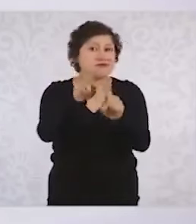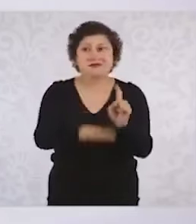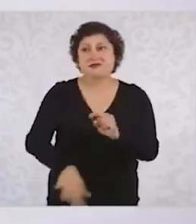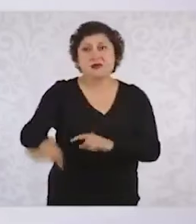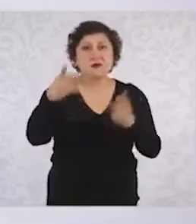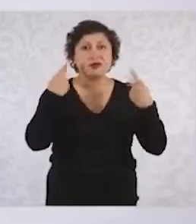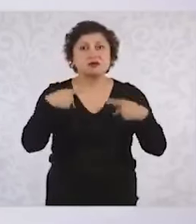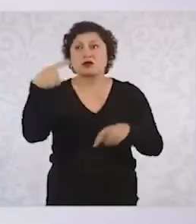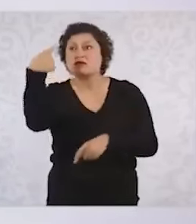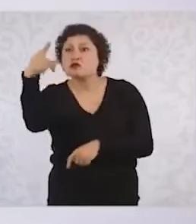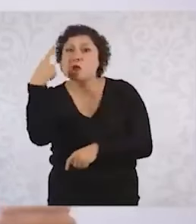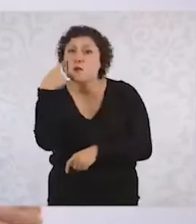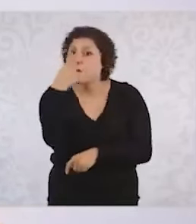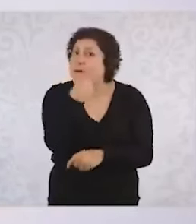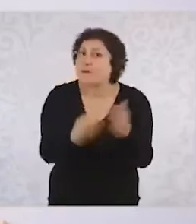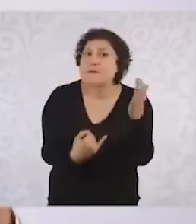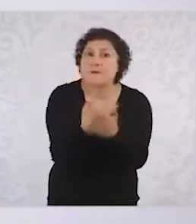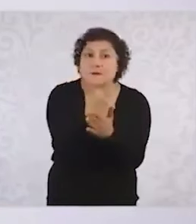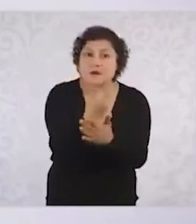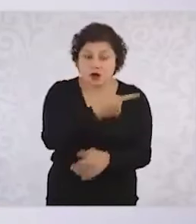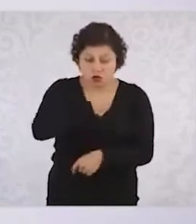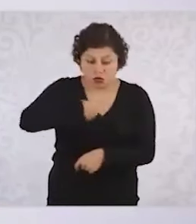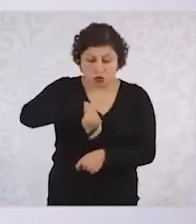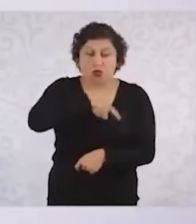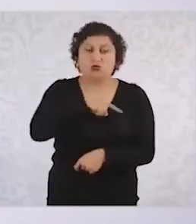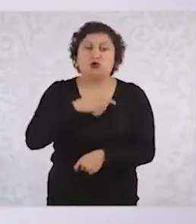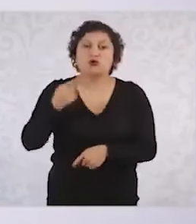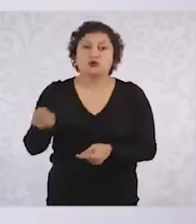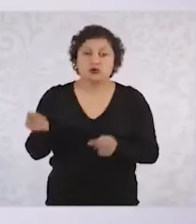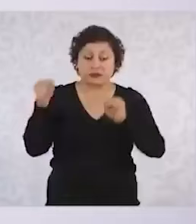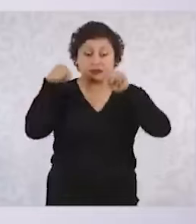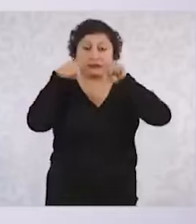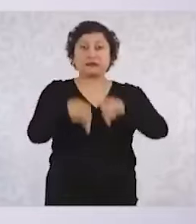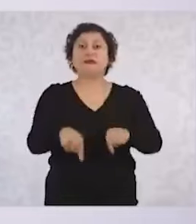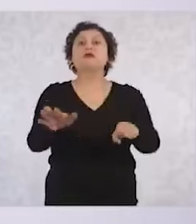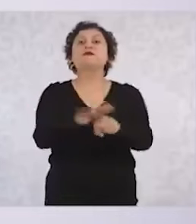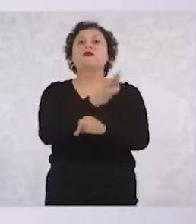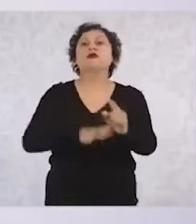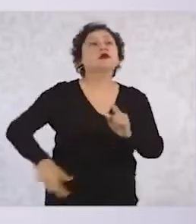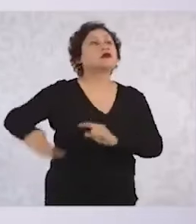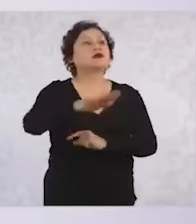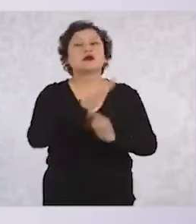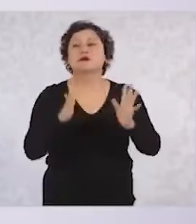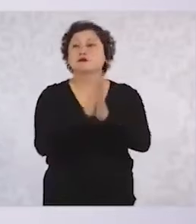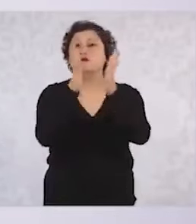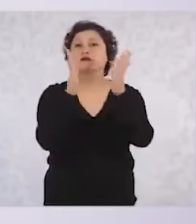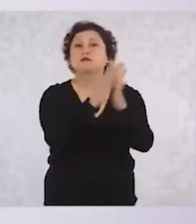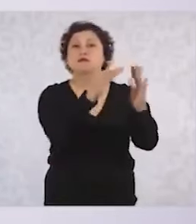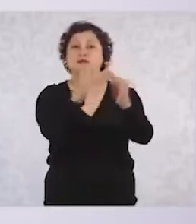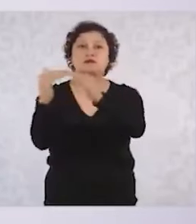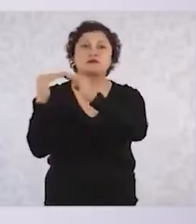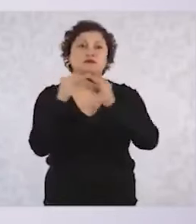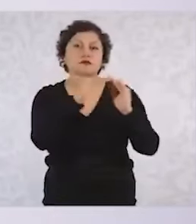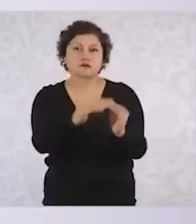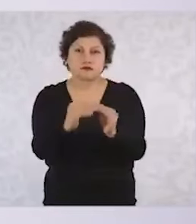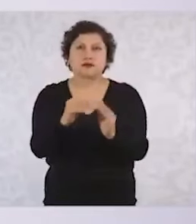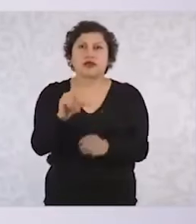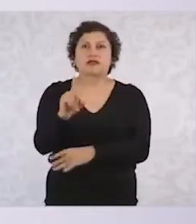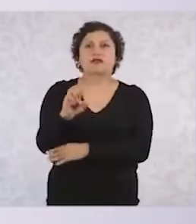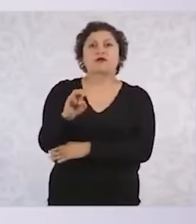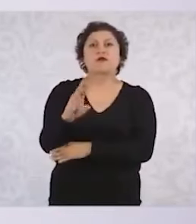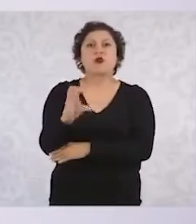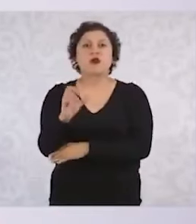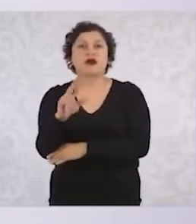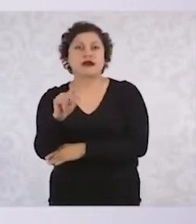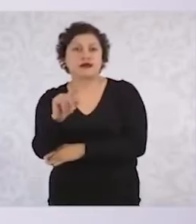Somos un gobierno democrático y somos demócratas. Tan somos demócratas que hicimos una propuesta